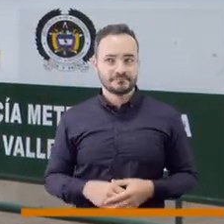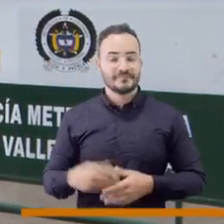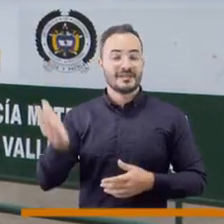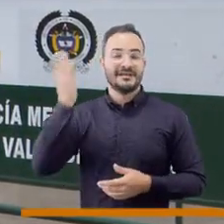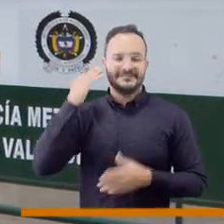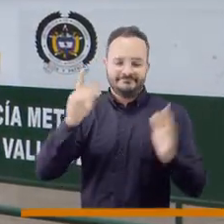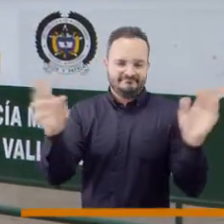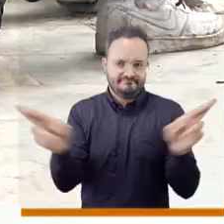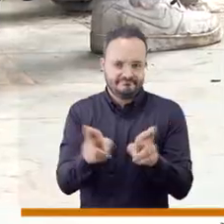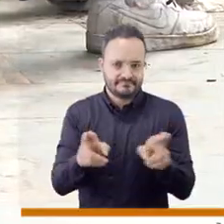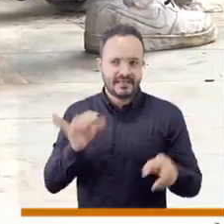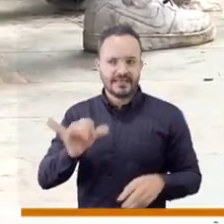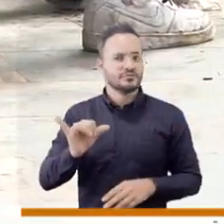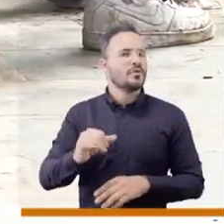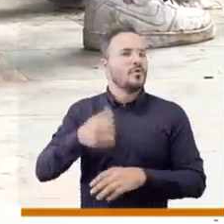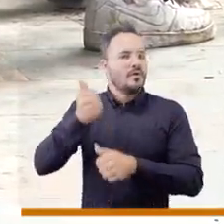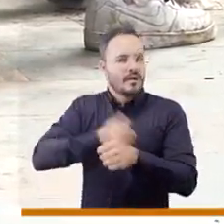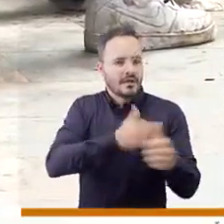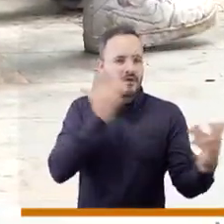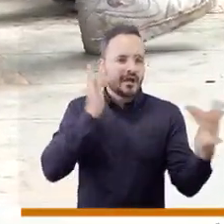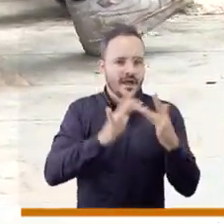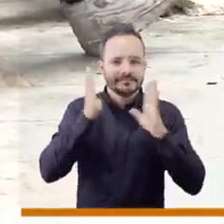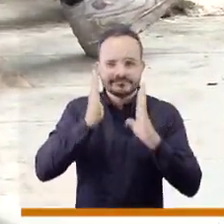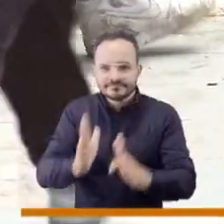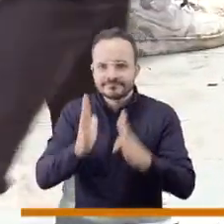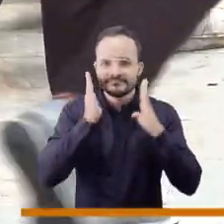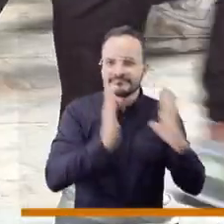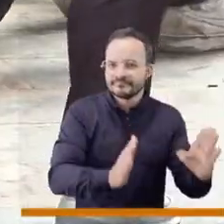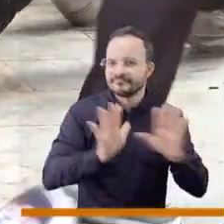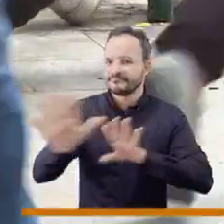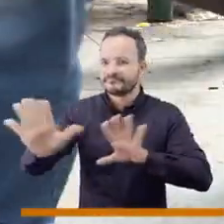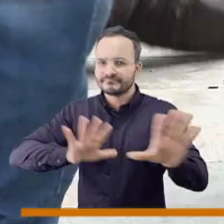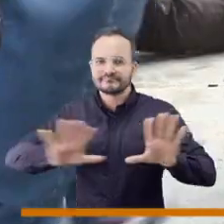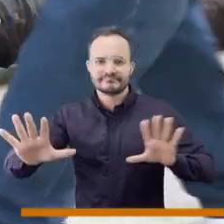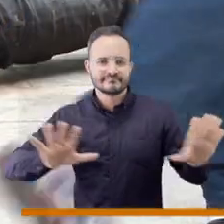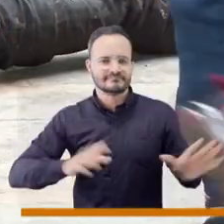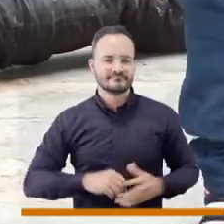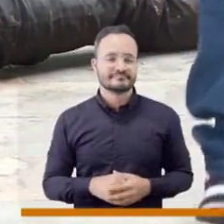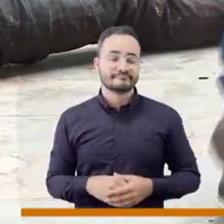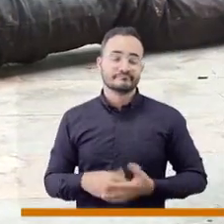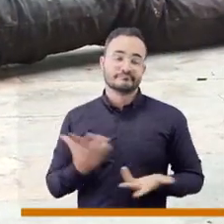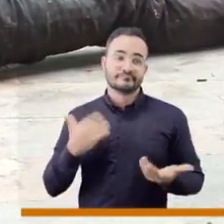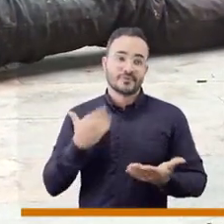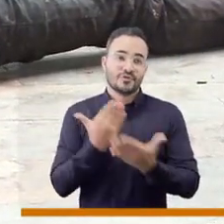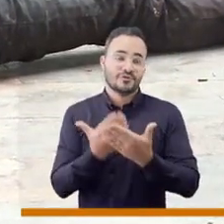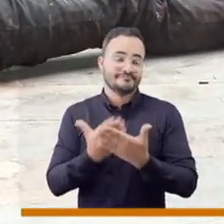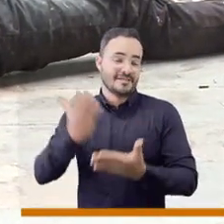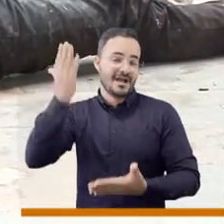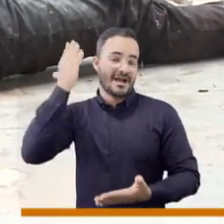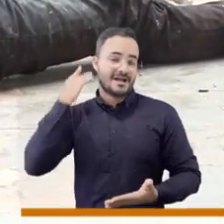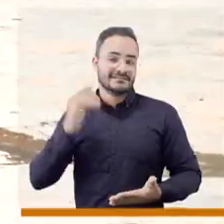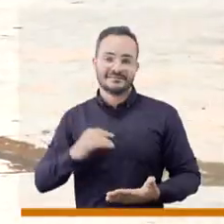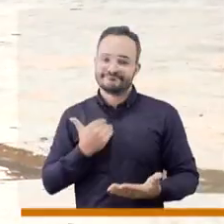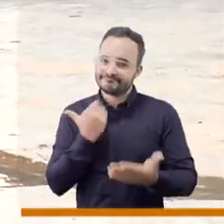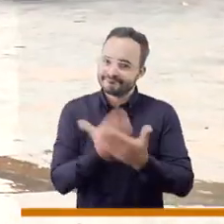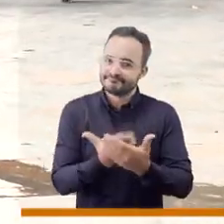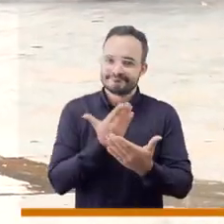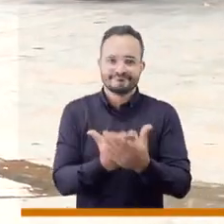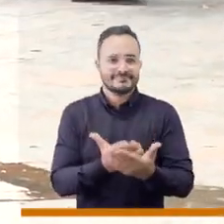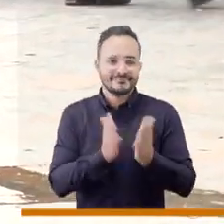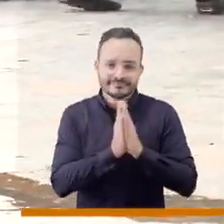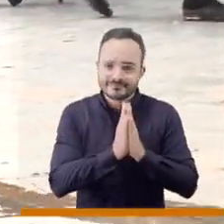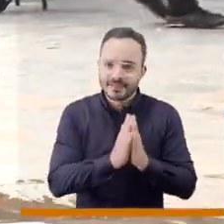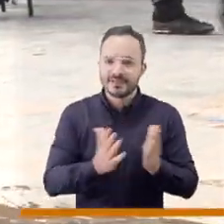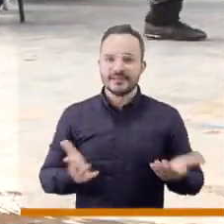Entonces, para resumir, cada uno en su intervención y cada uno pudiéramos pensar, y eso es lo que yo